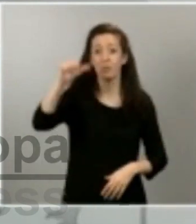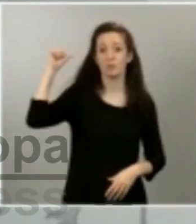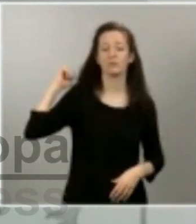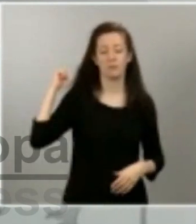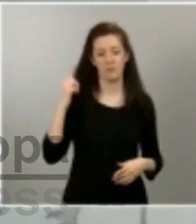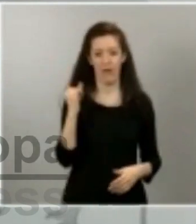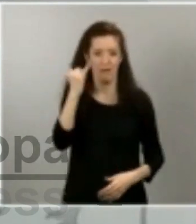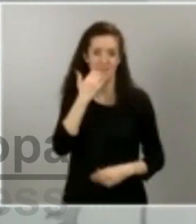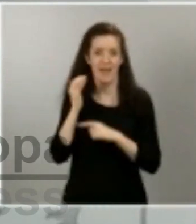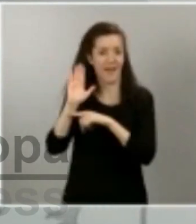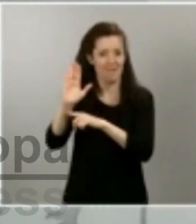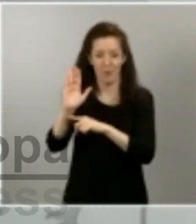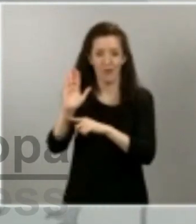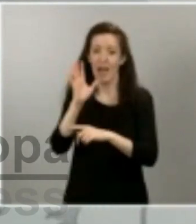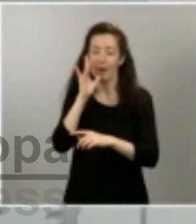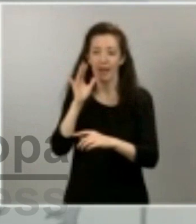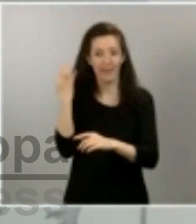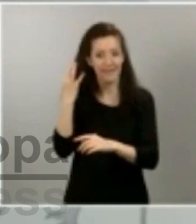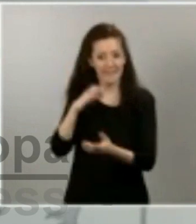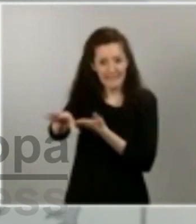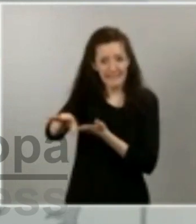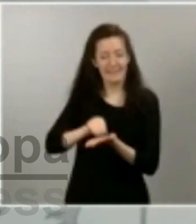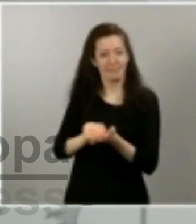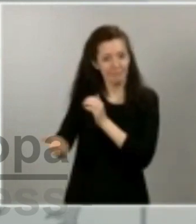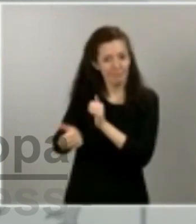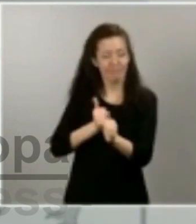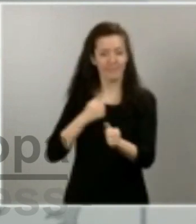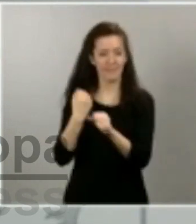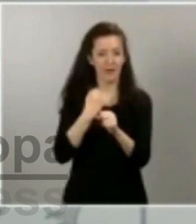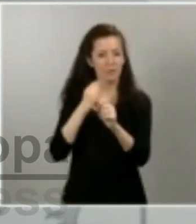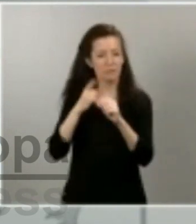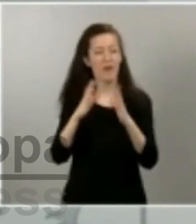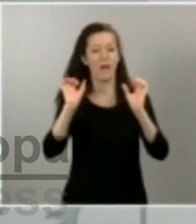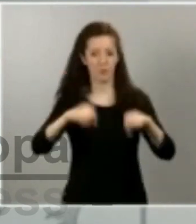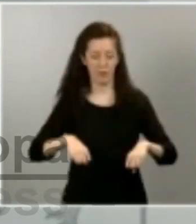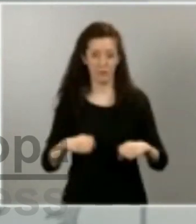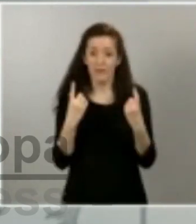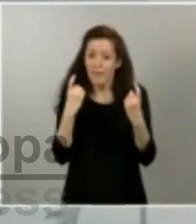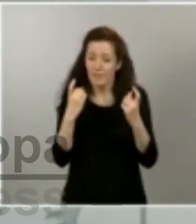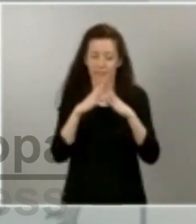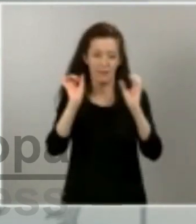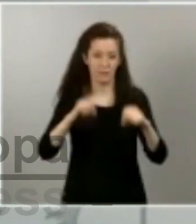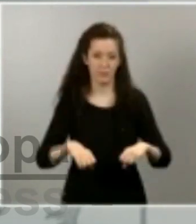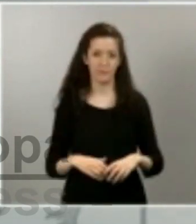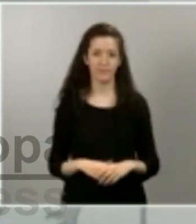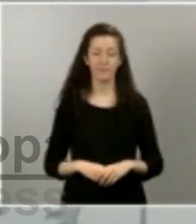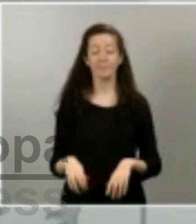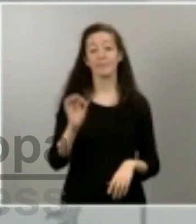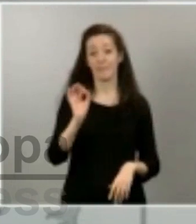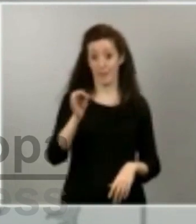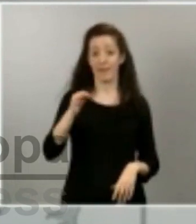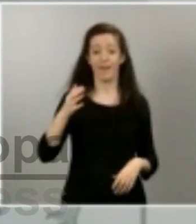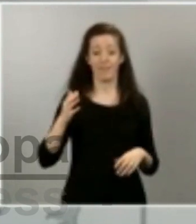y busquemos el acuerdo. Trabajemos por el acuerdo. Es necesario el acuerdo. Es verdad que, desde entonces, los acuerdos no han